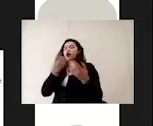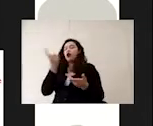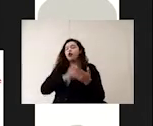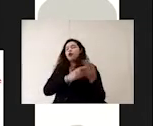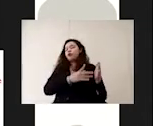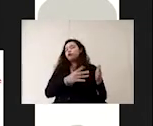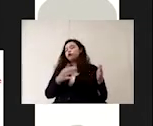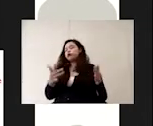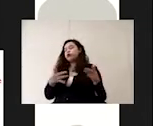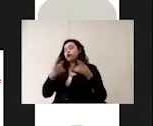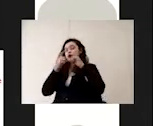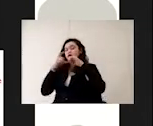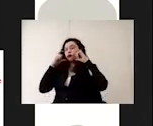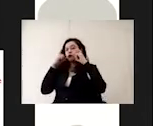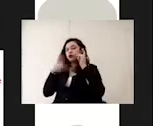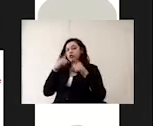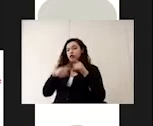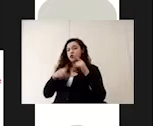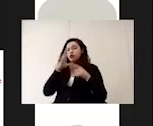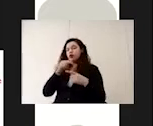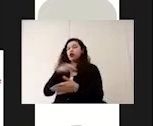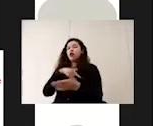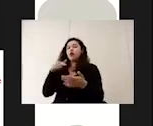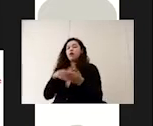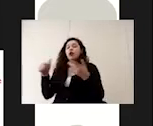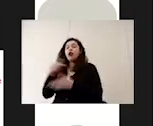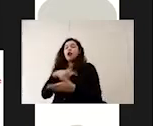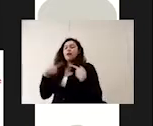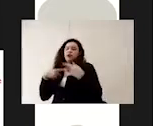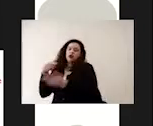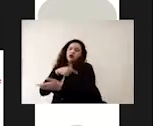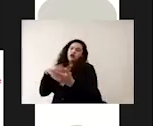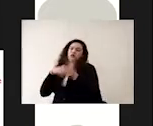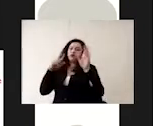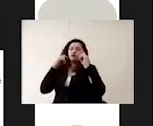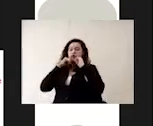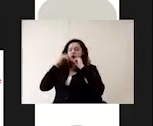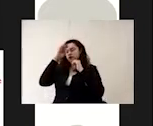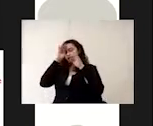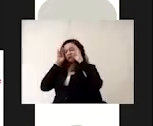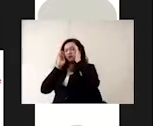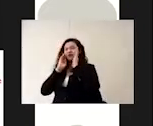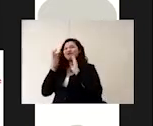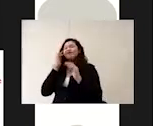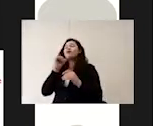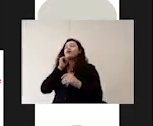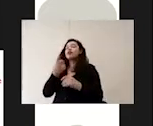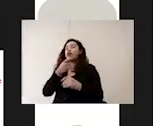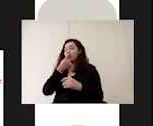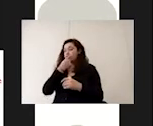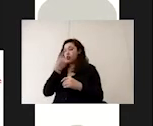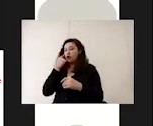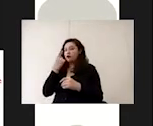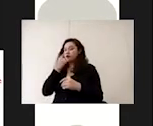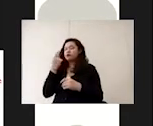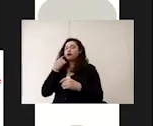y sin excepción de lugar se debe recomendar no tocarse la cara boca nariz y ojos y evitar